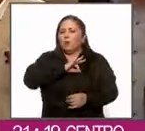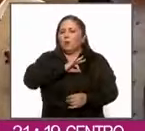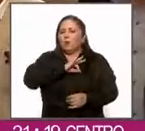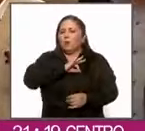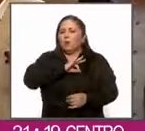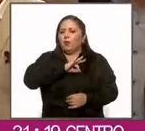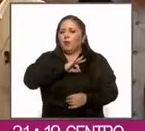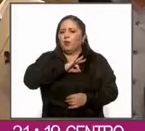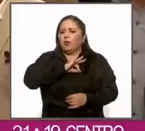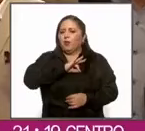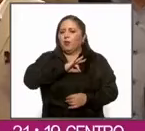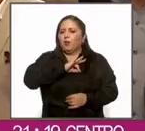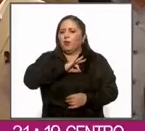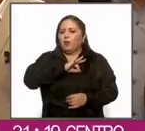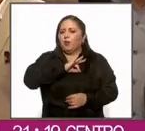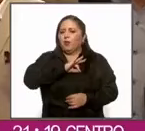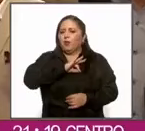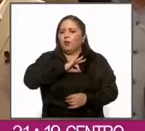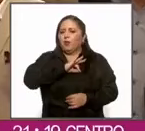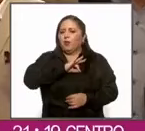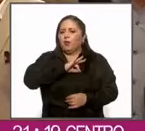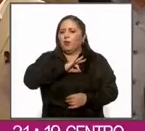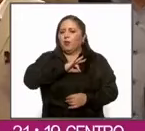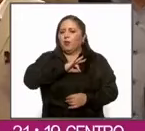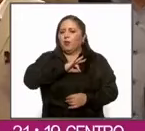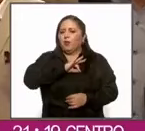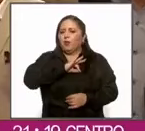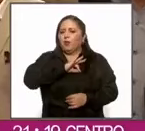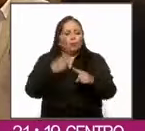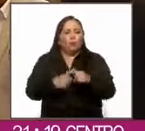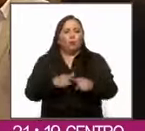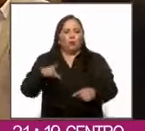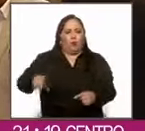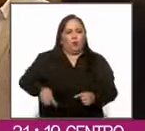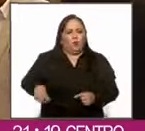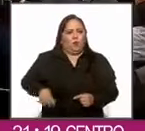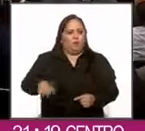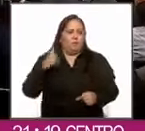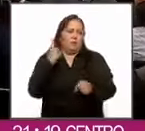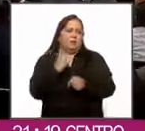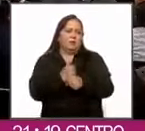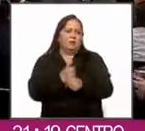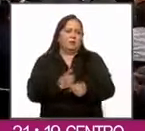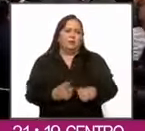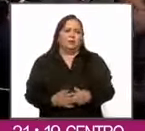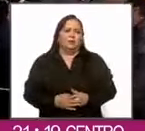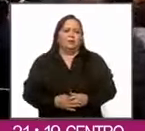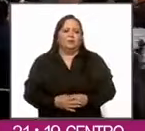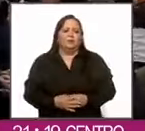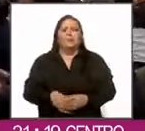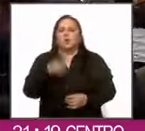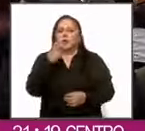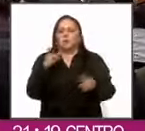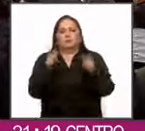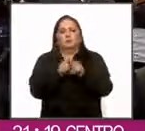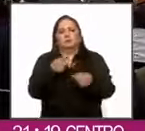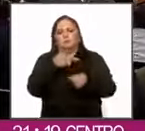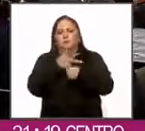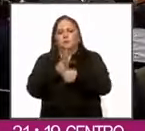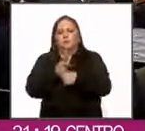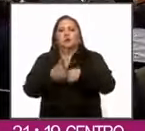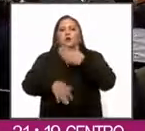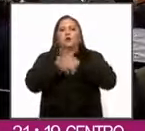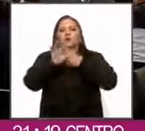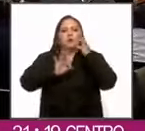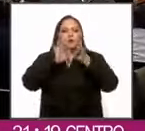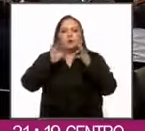nuestras remesas que estuvieran respaldadas por el gobierno principalmente. Con imágenes de Jorge Bejarano,